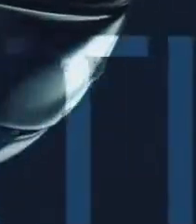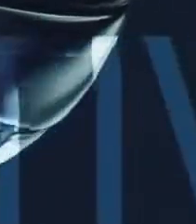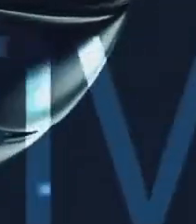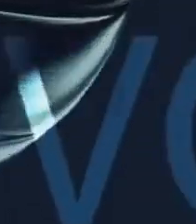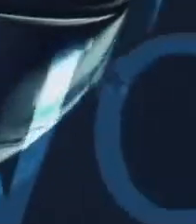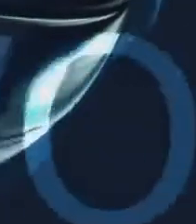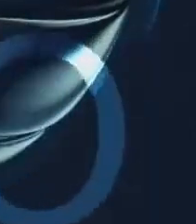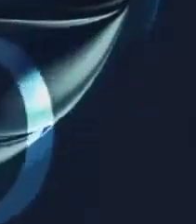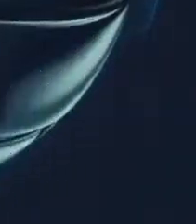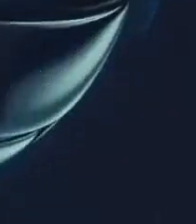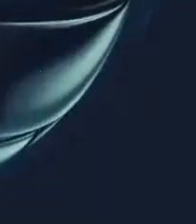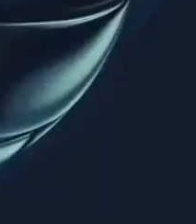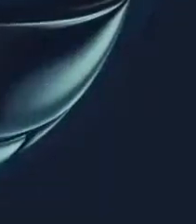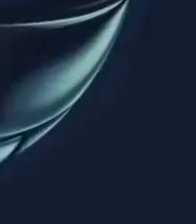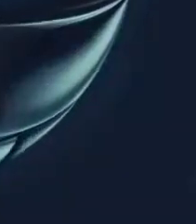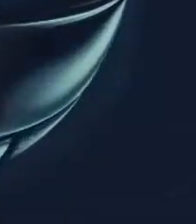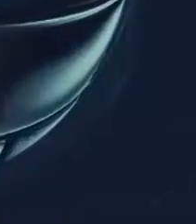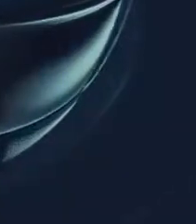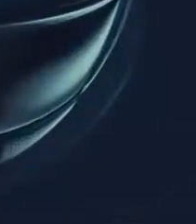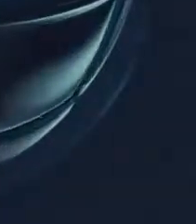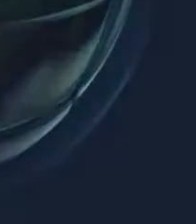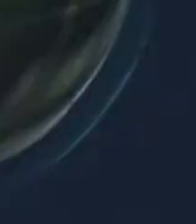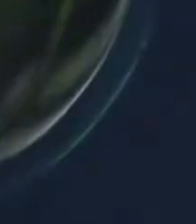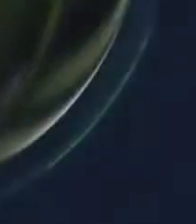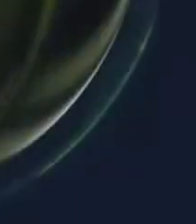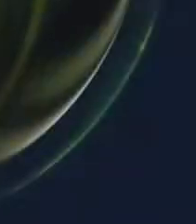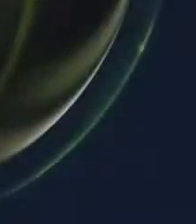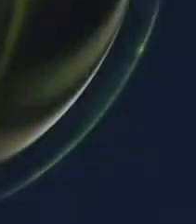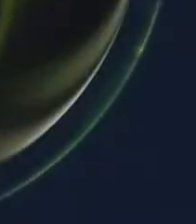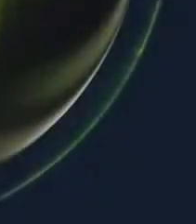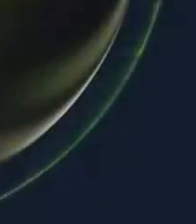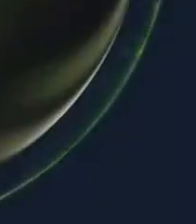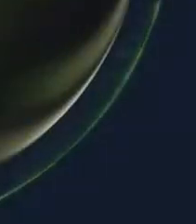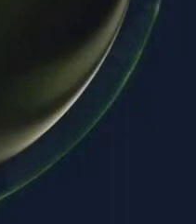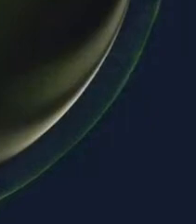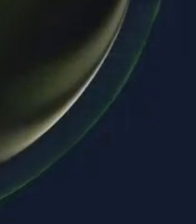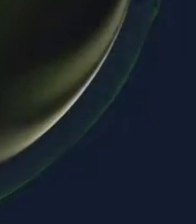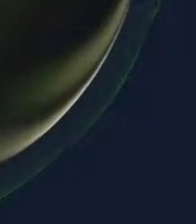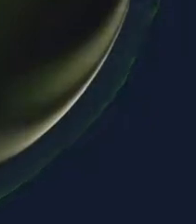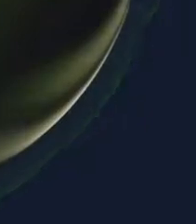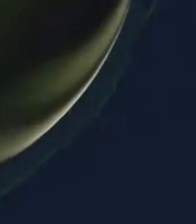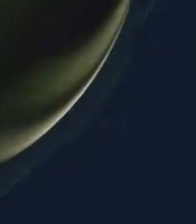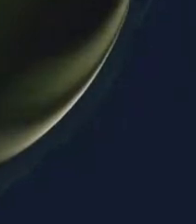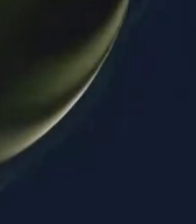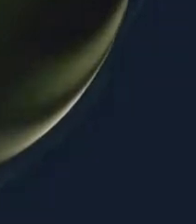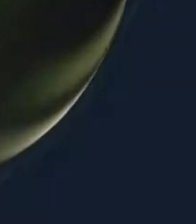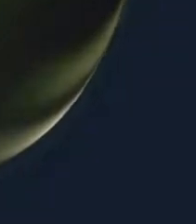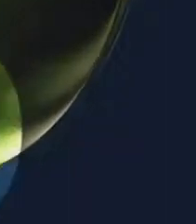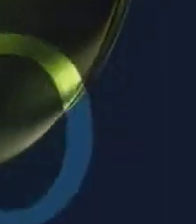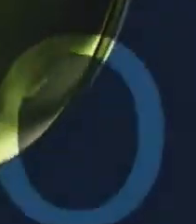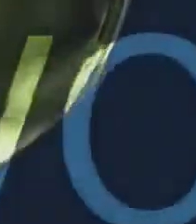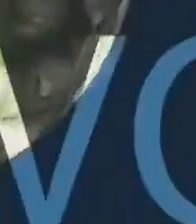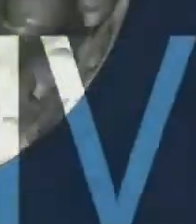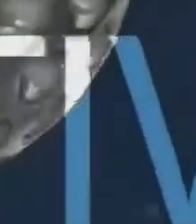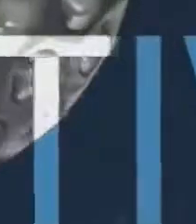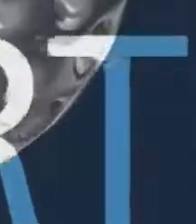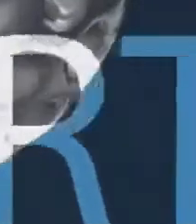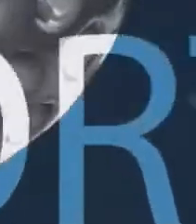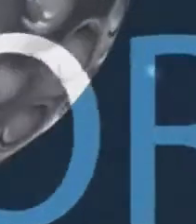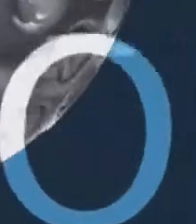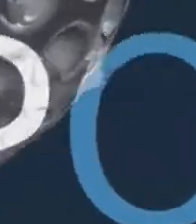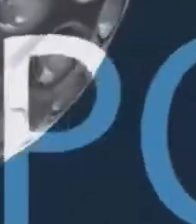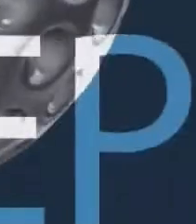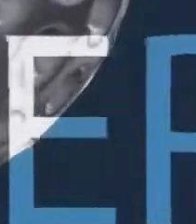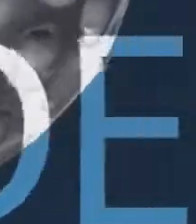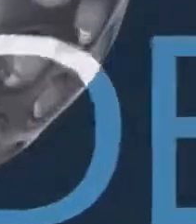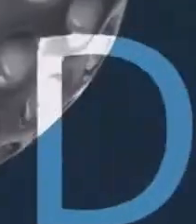ya con Palermo Se dice que está bastante avanzado el diálogo con el técnico argentino Que es goleador histórico Además